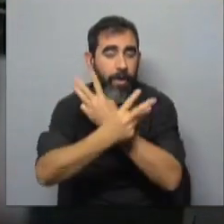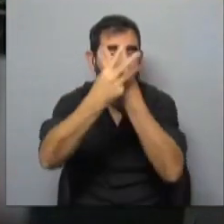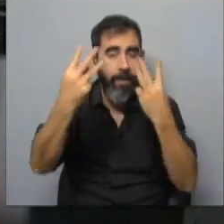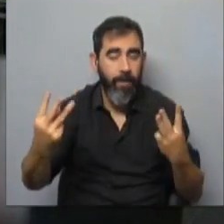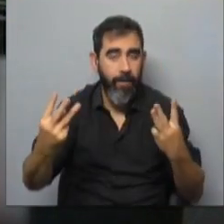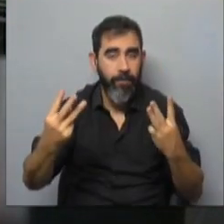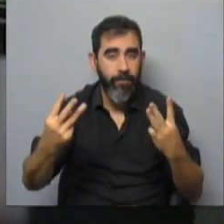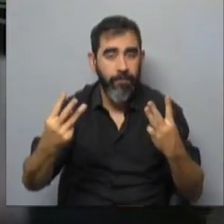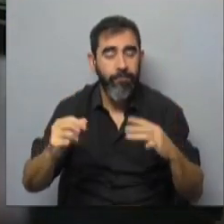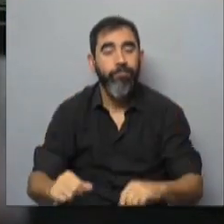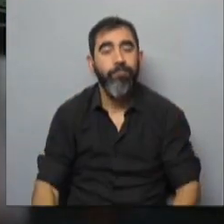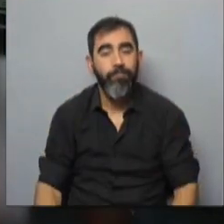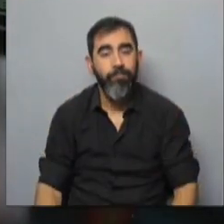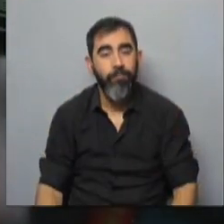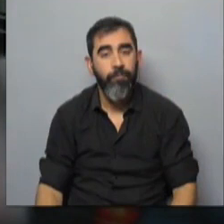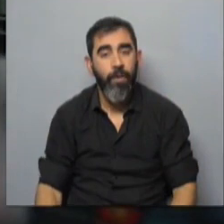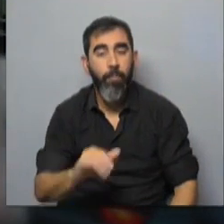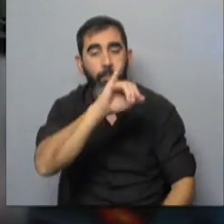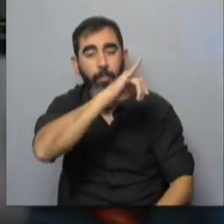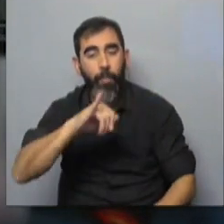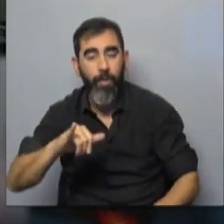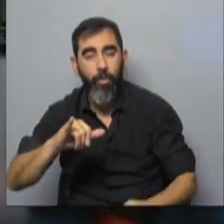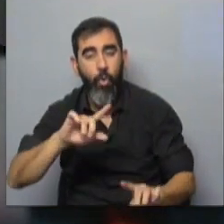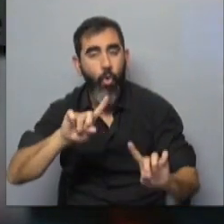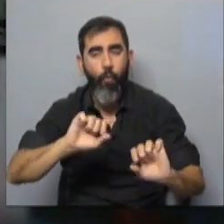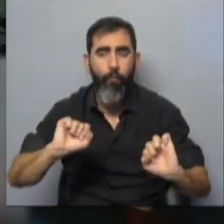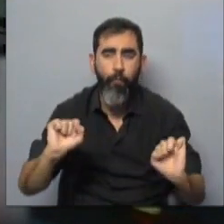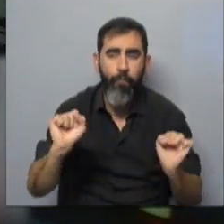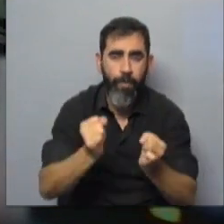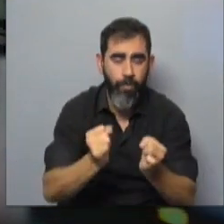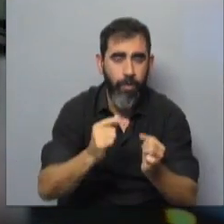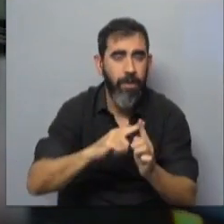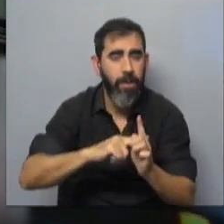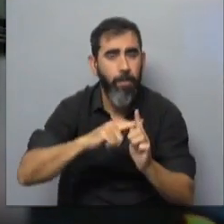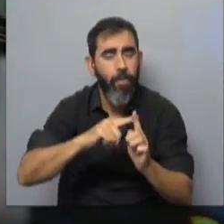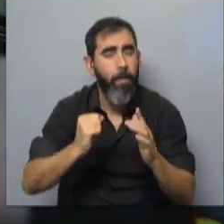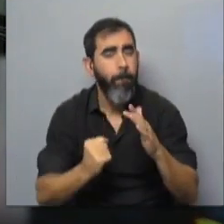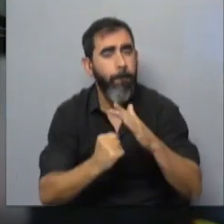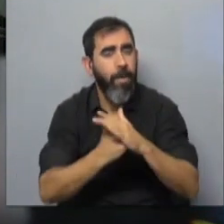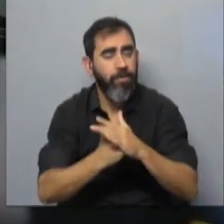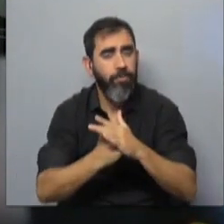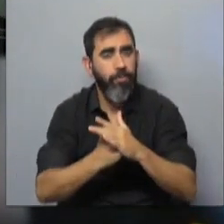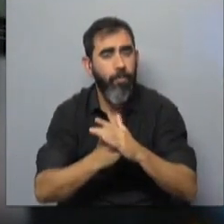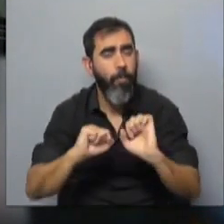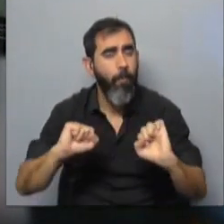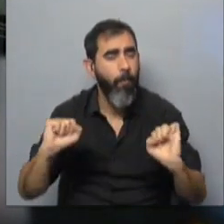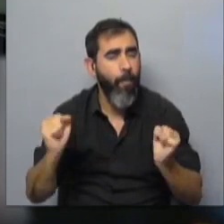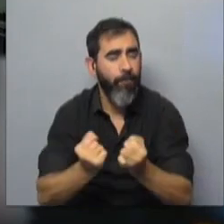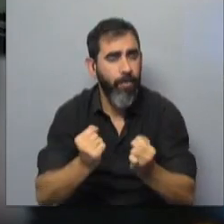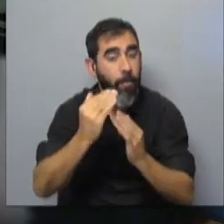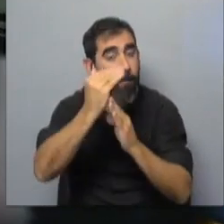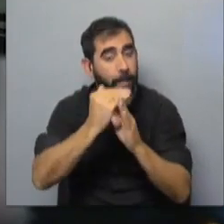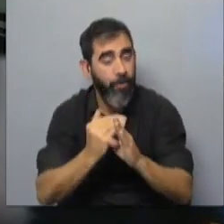en tendencias de medias, ya no es tan frío, las temperaturas máximas más frías han